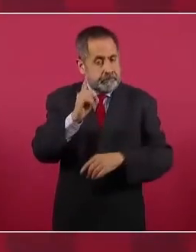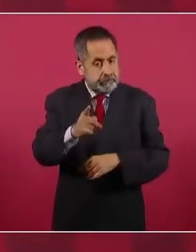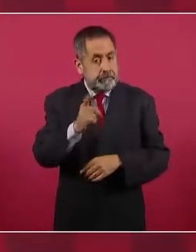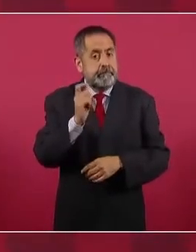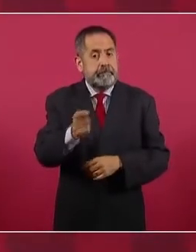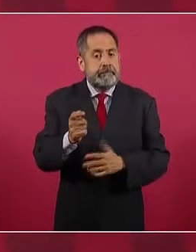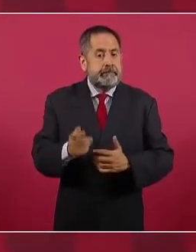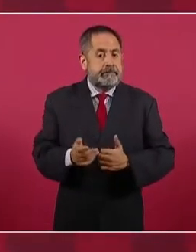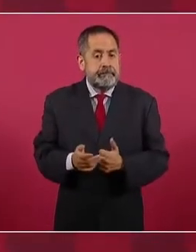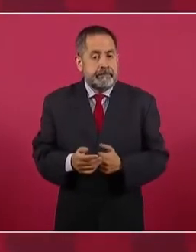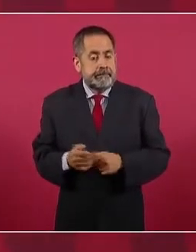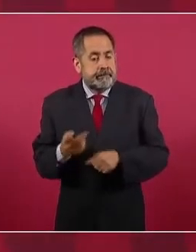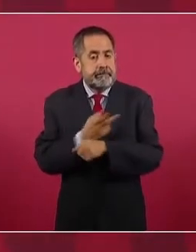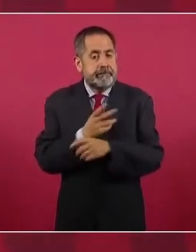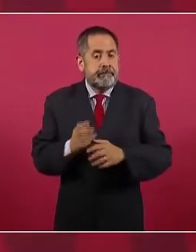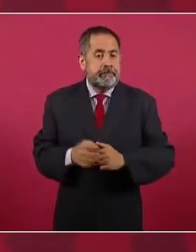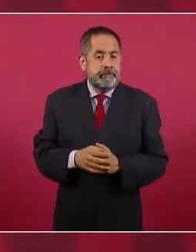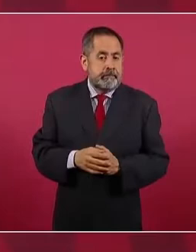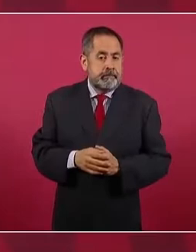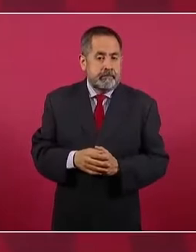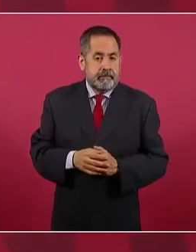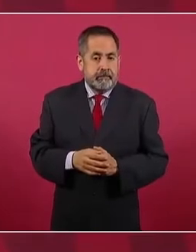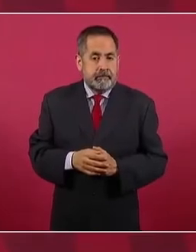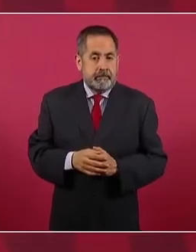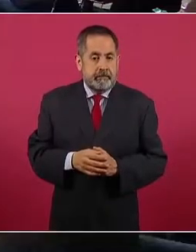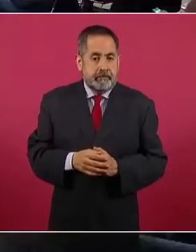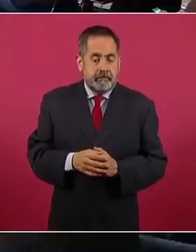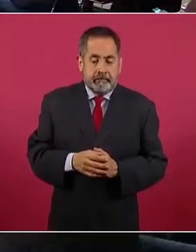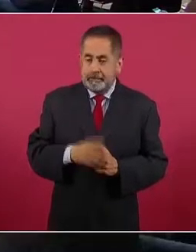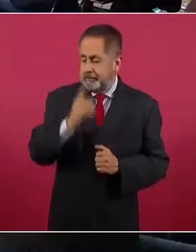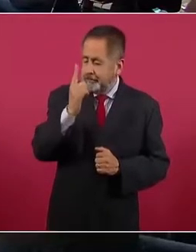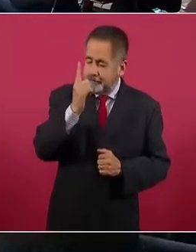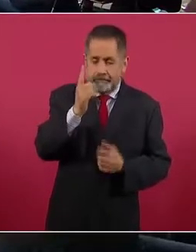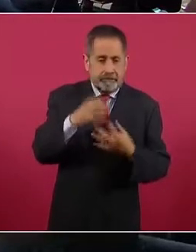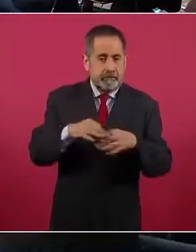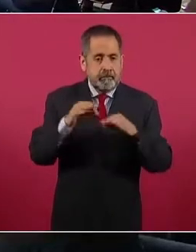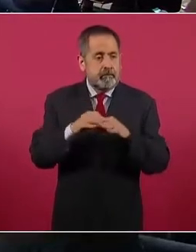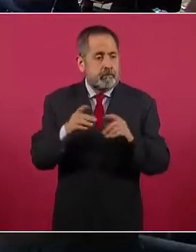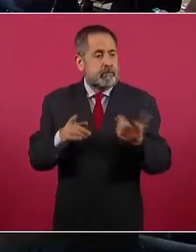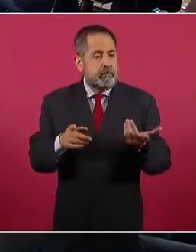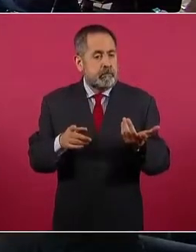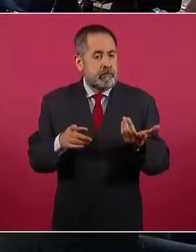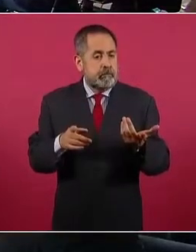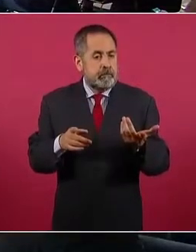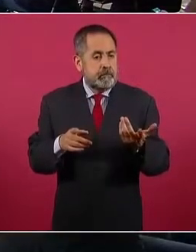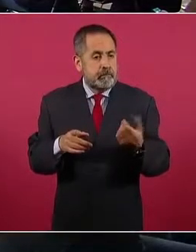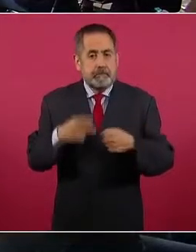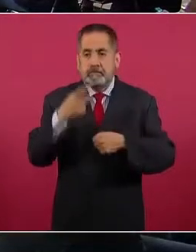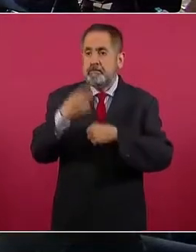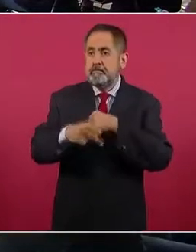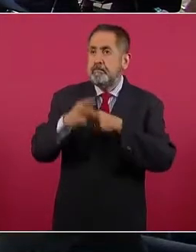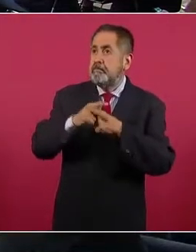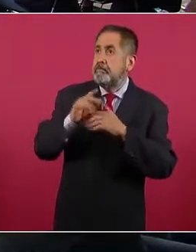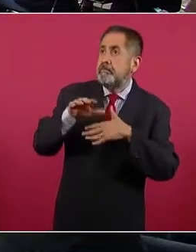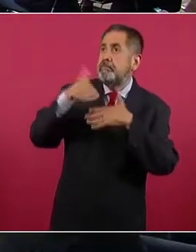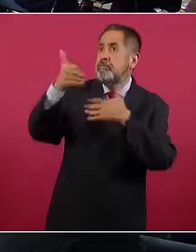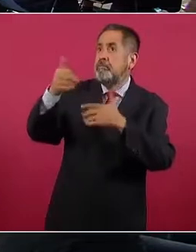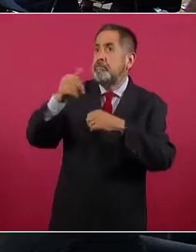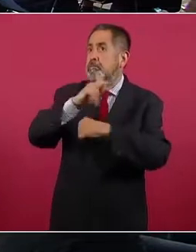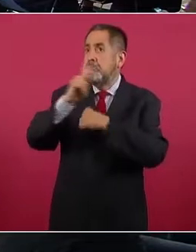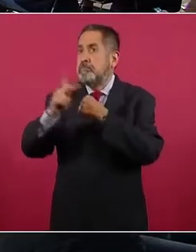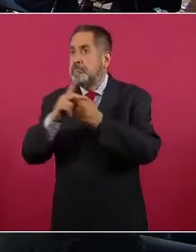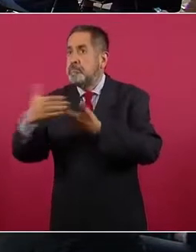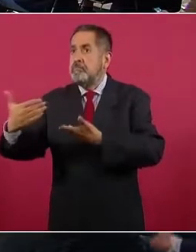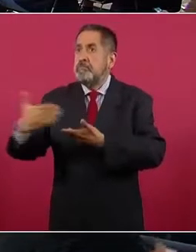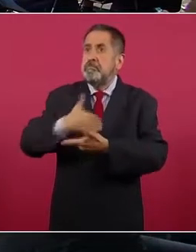y lo principal ya no es la amenaza de que nos